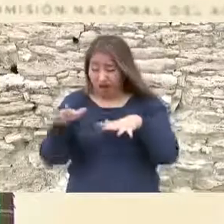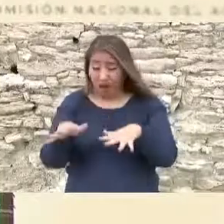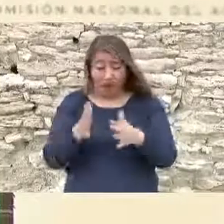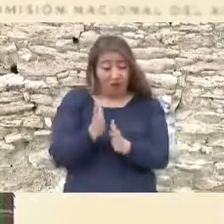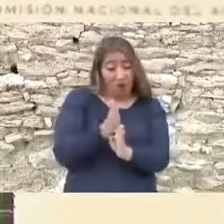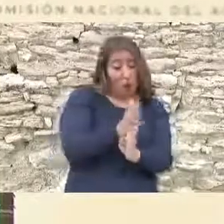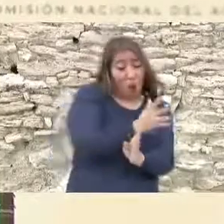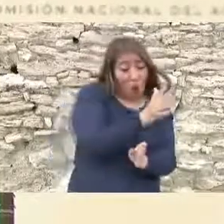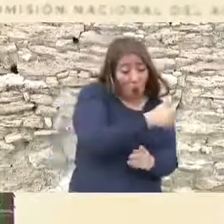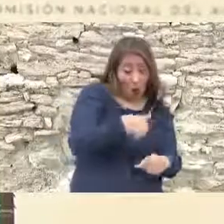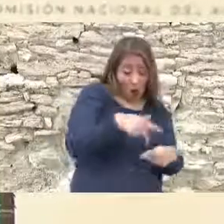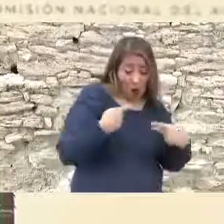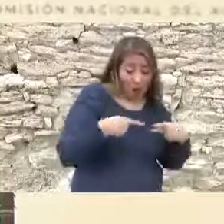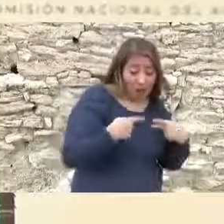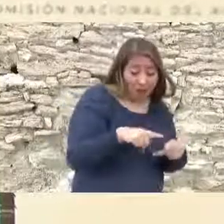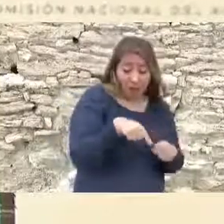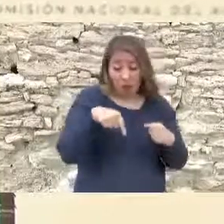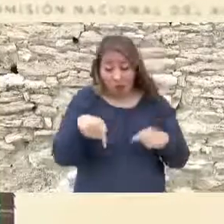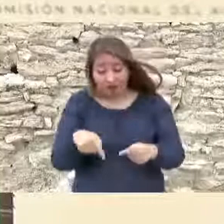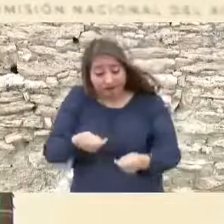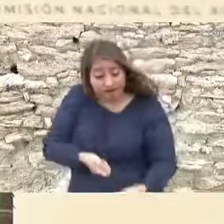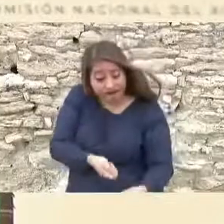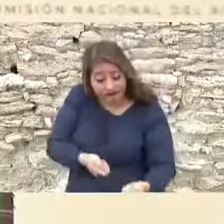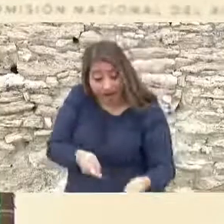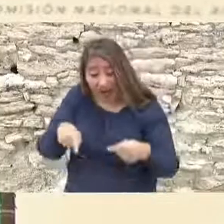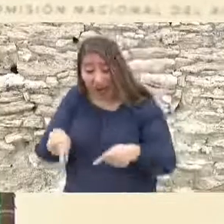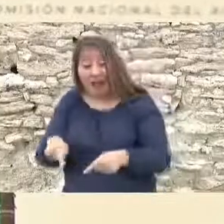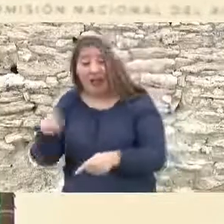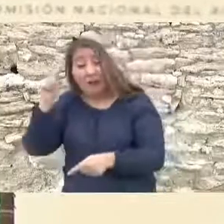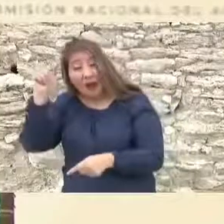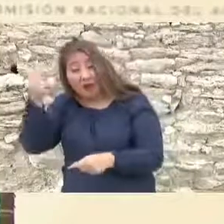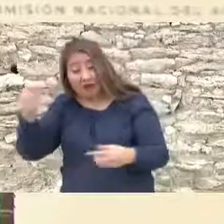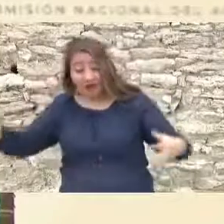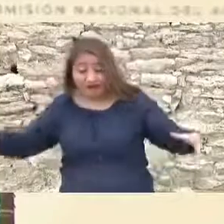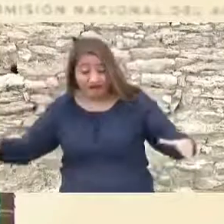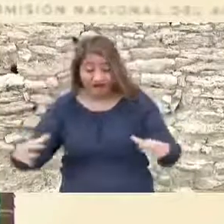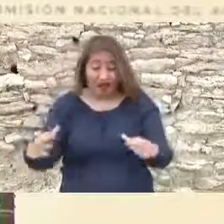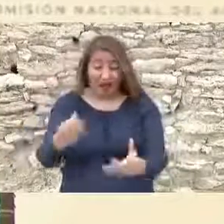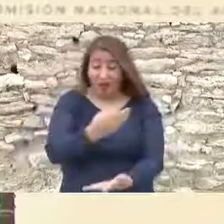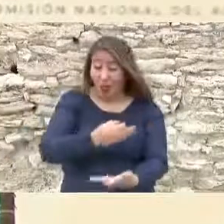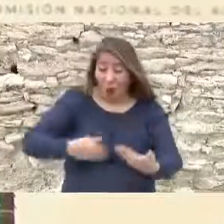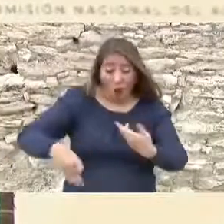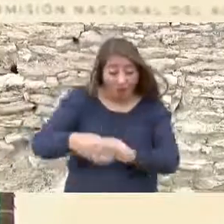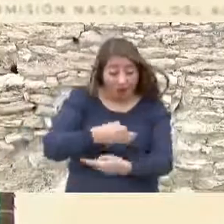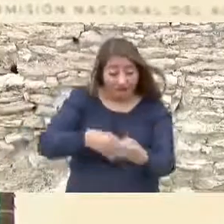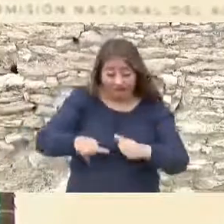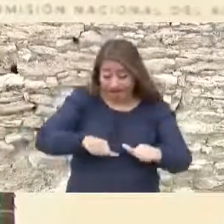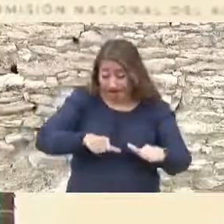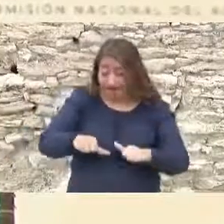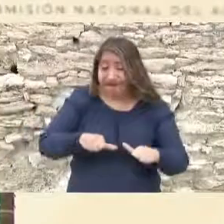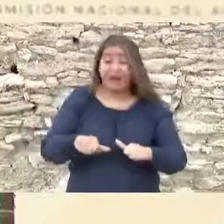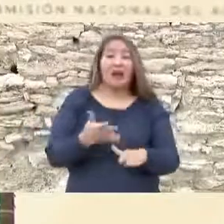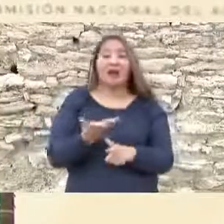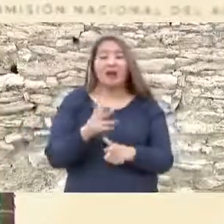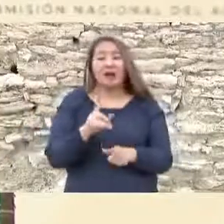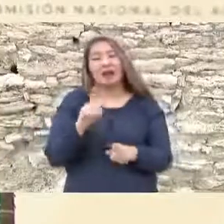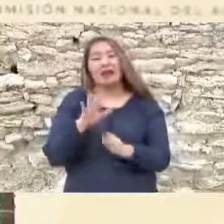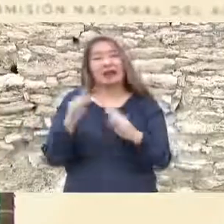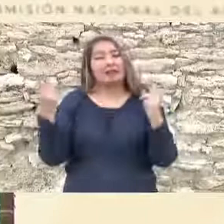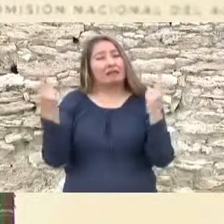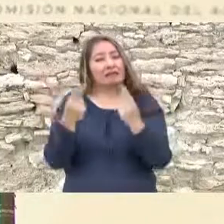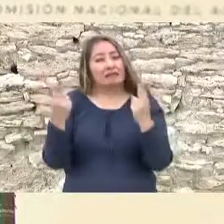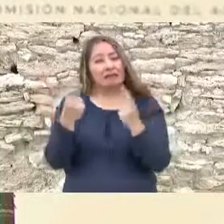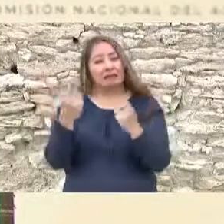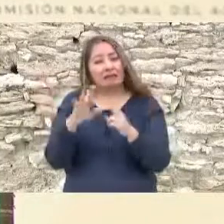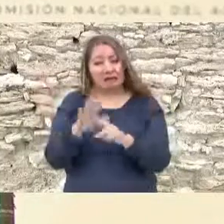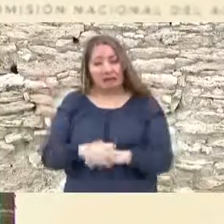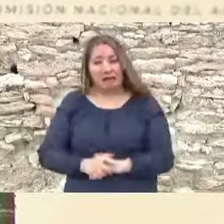el turismo y los agricultores. Y hay que ordenar todas estas actividades sin afectar importantes